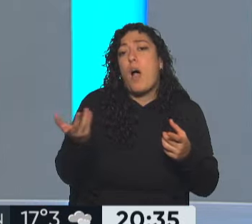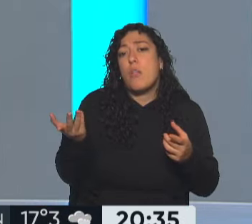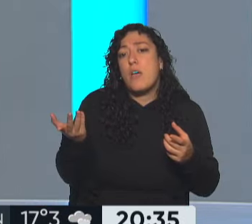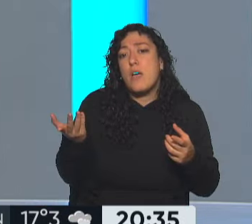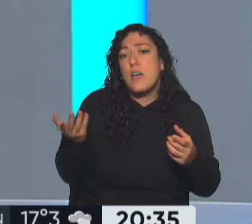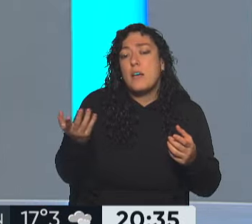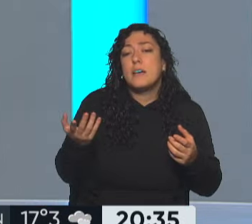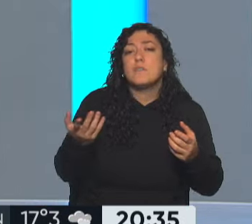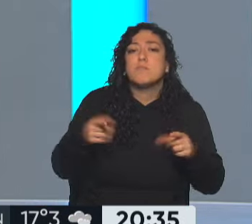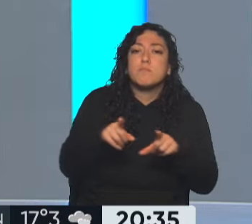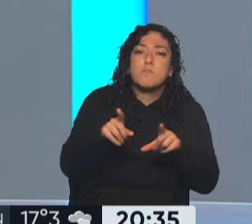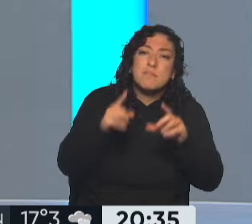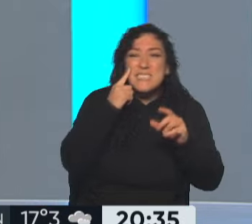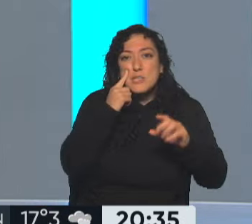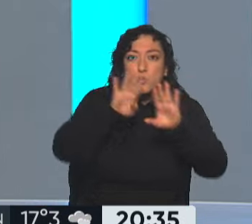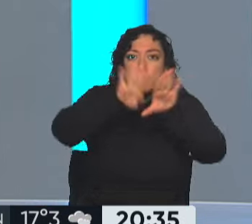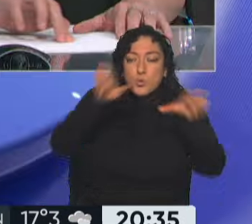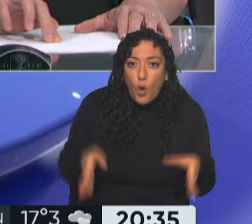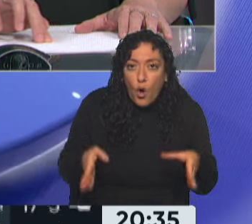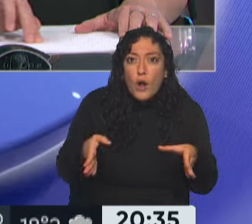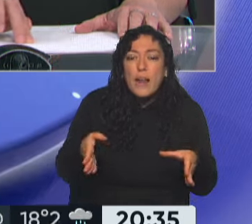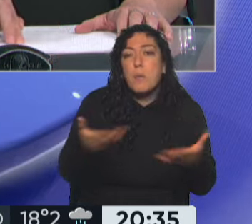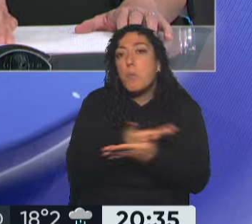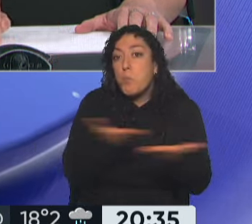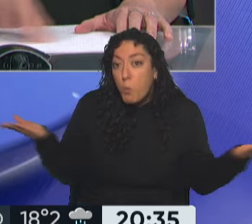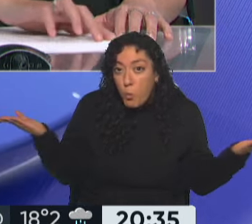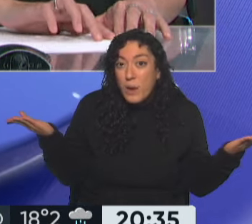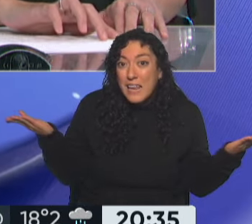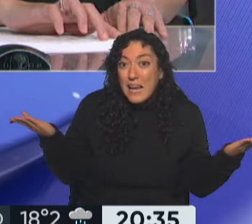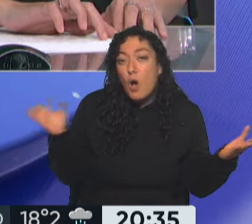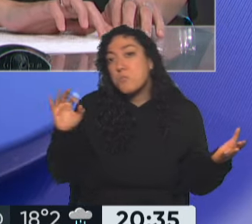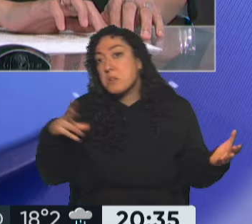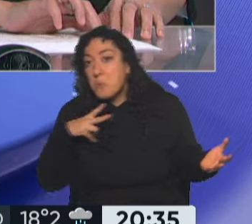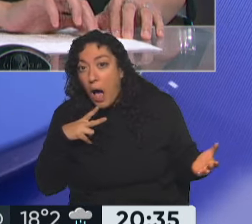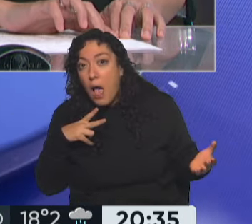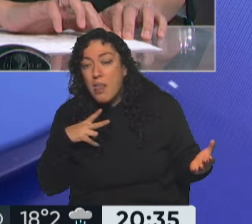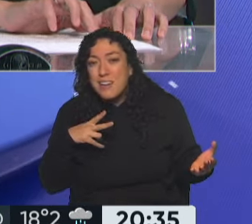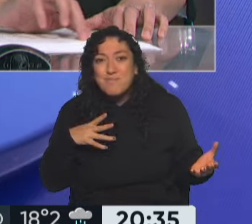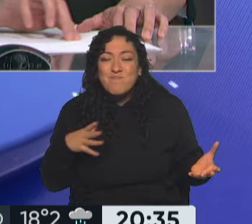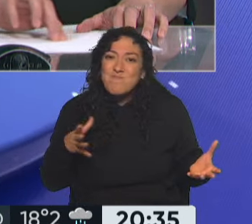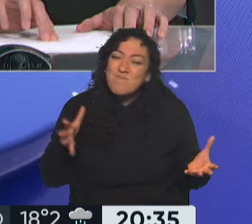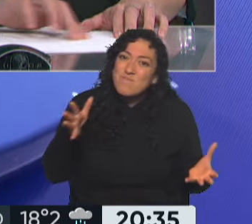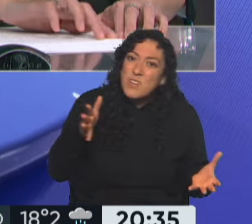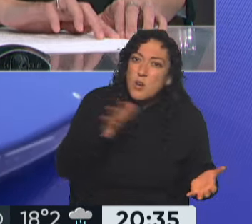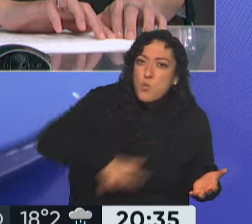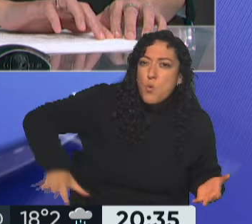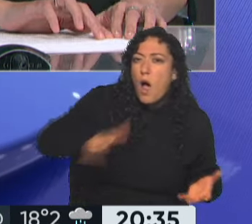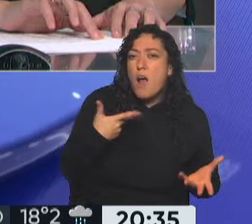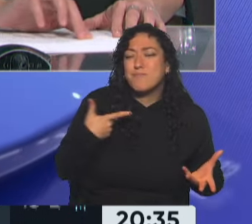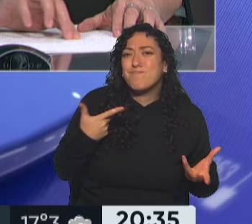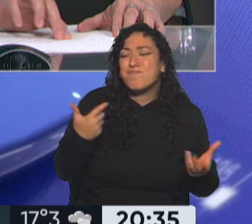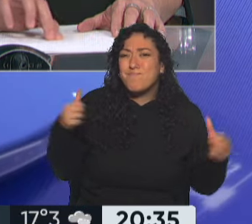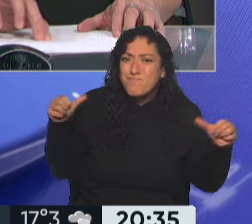de infraestructura, instituciones escolares de gestión pública o privada que tengan en su matriculación